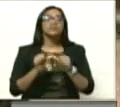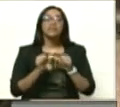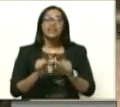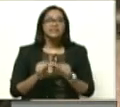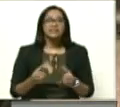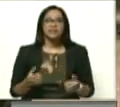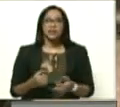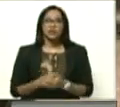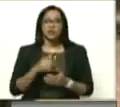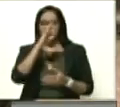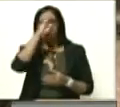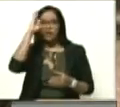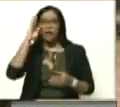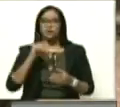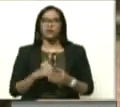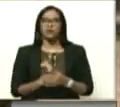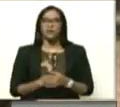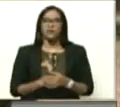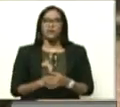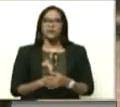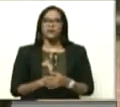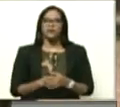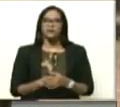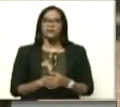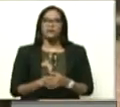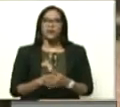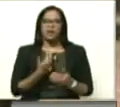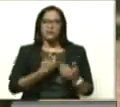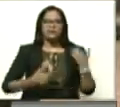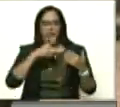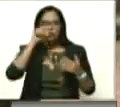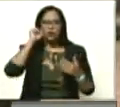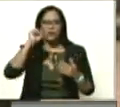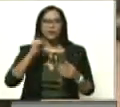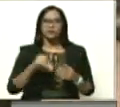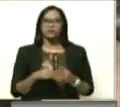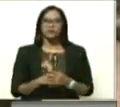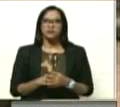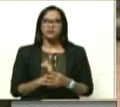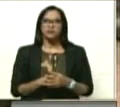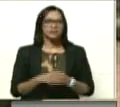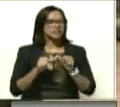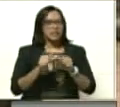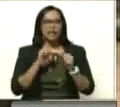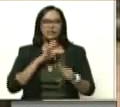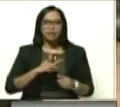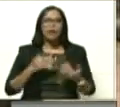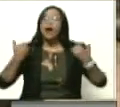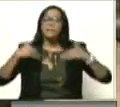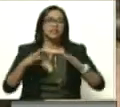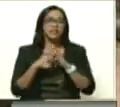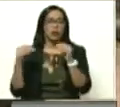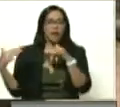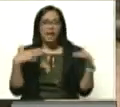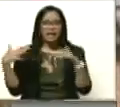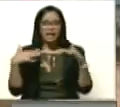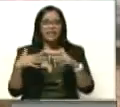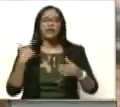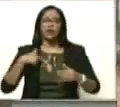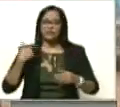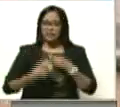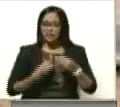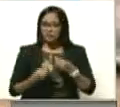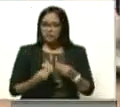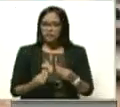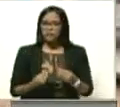que estuvieron a su lado. Y como ahorita el presidente Maduro sigue luchando, a pesar de toda esta guerra que nos han tenido, porque